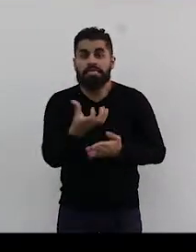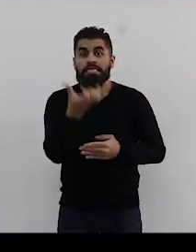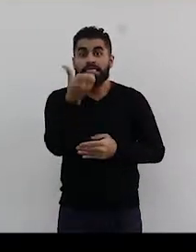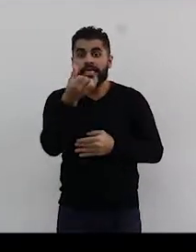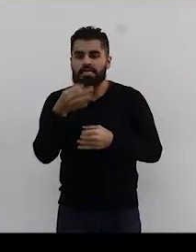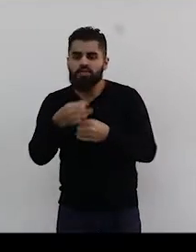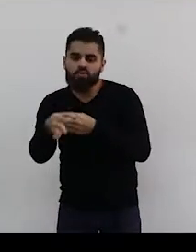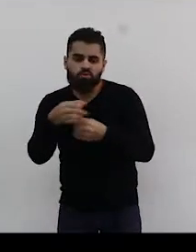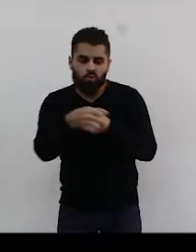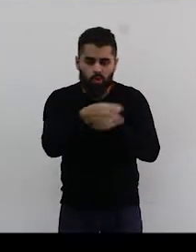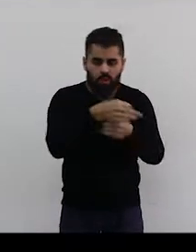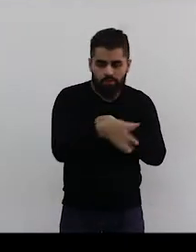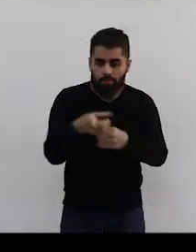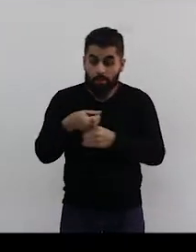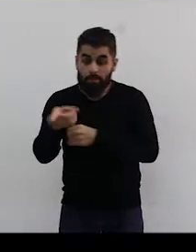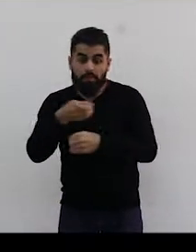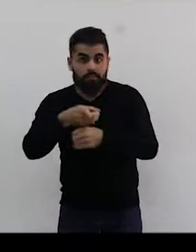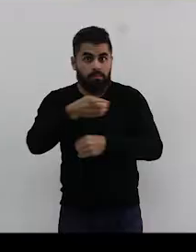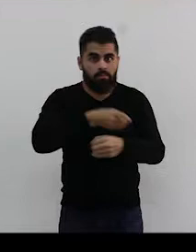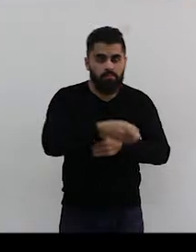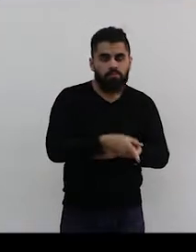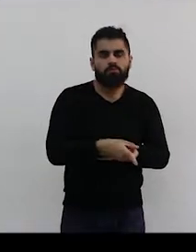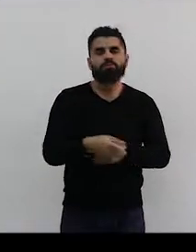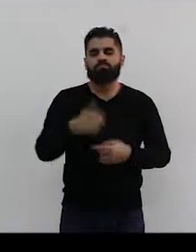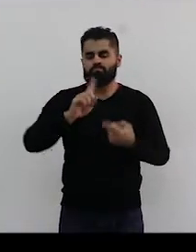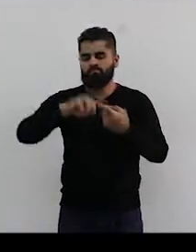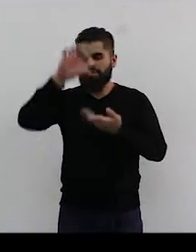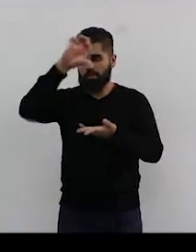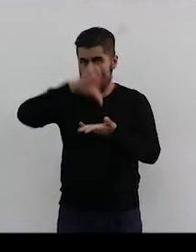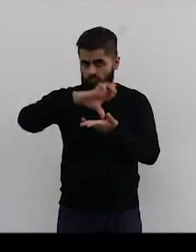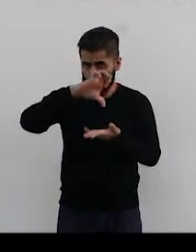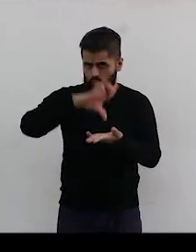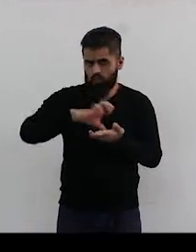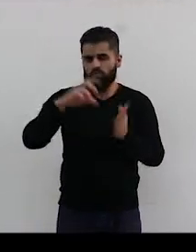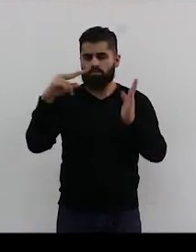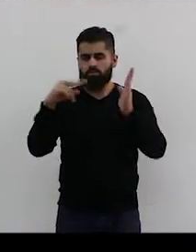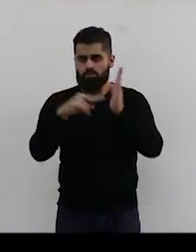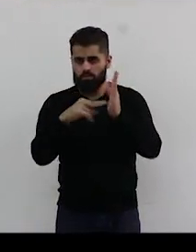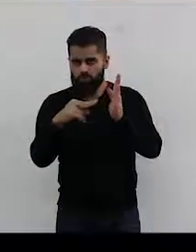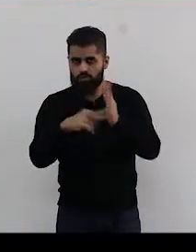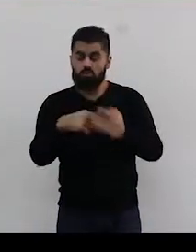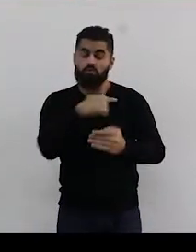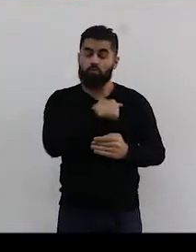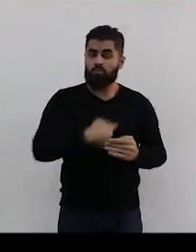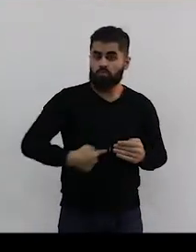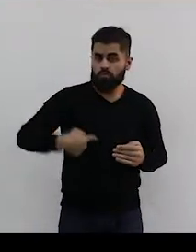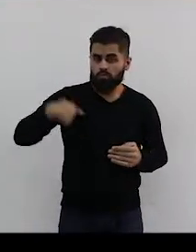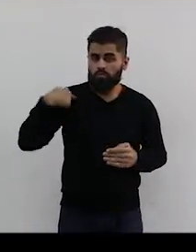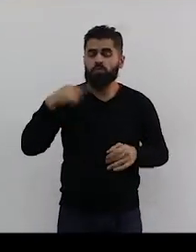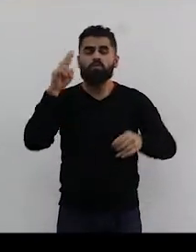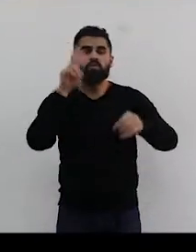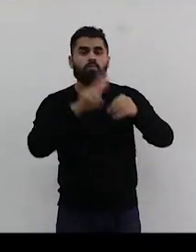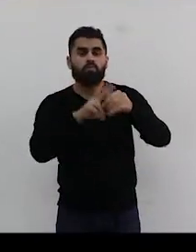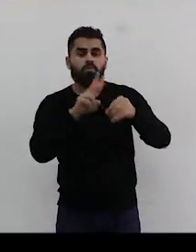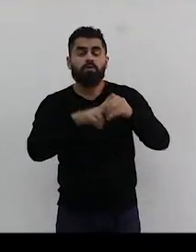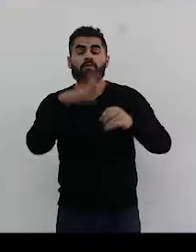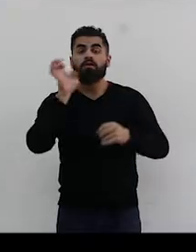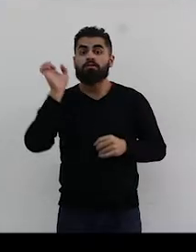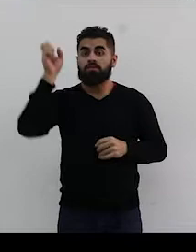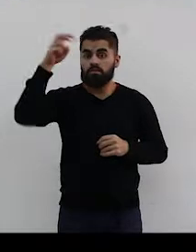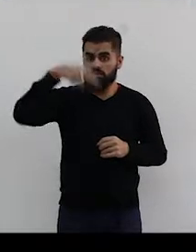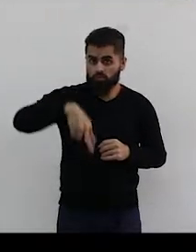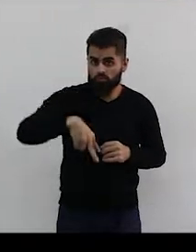realizó en forma simultánea en seis departamentos en las siguientes localidades, Asunción, San Lorenzo, Concepción,